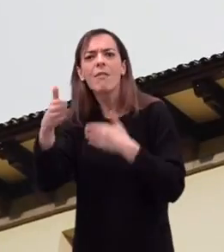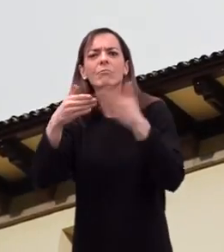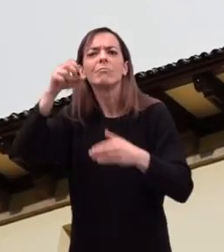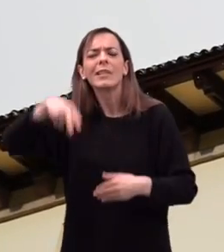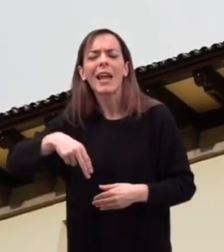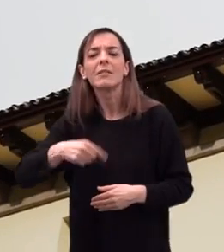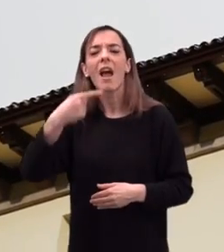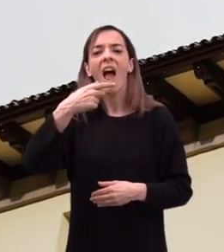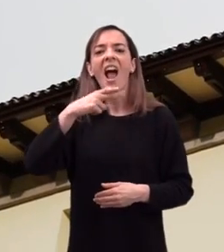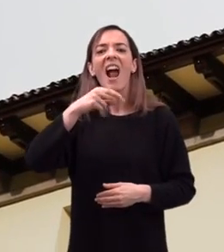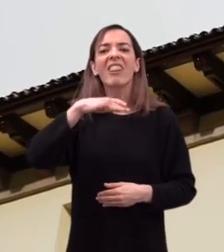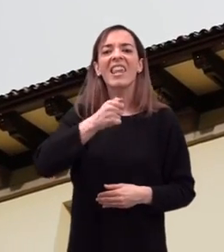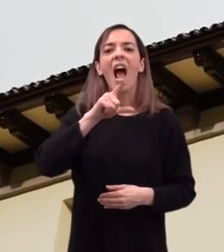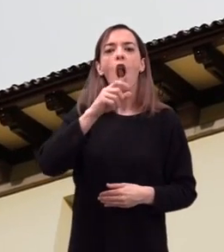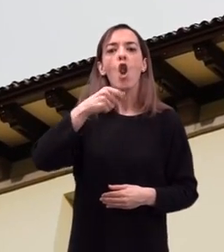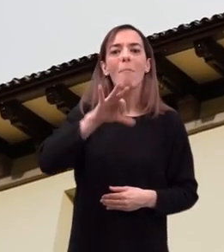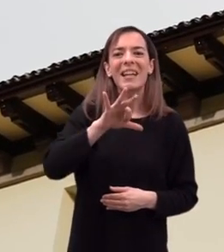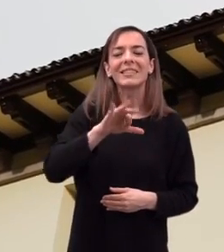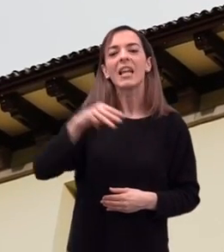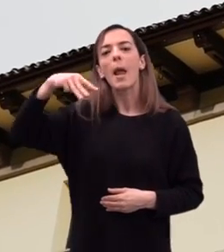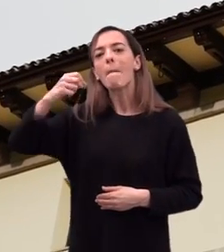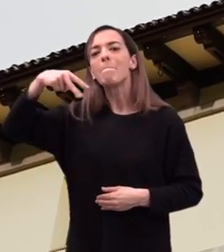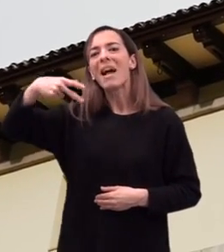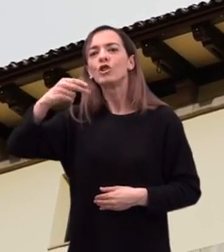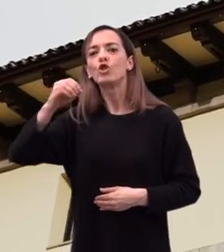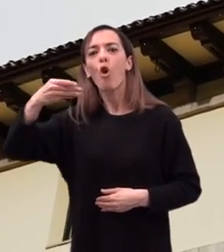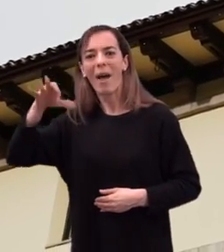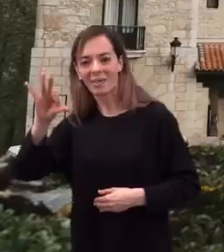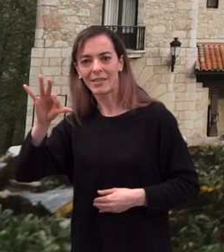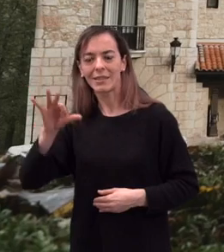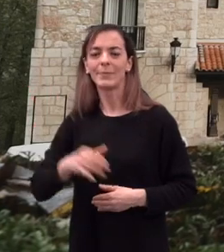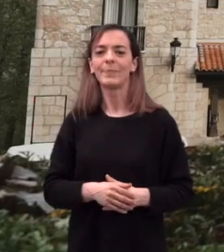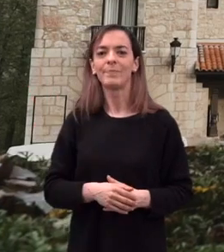según proyecto de Miguel García Lomas y Urbano Manchobas.